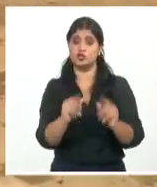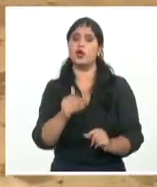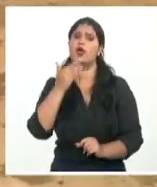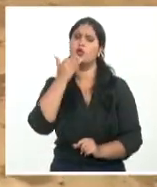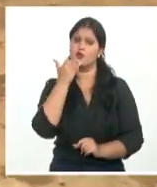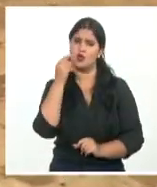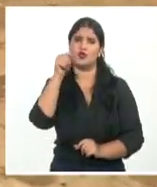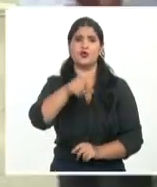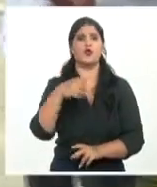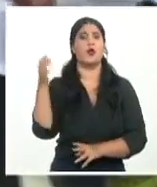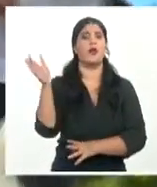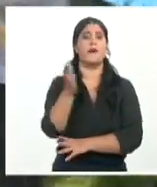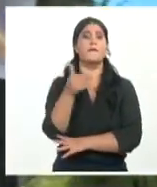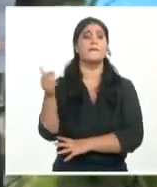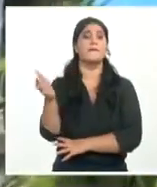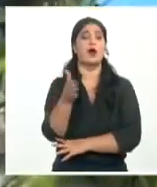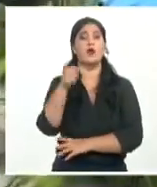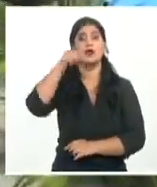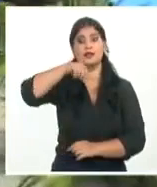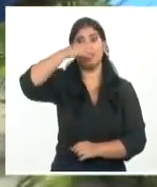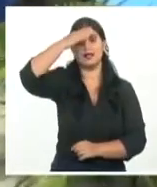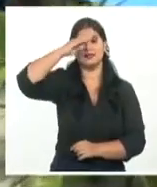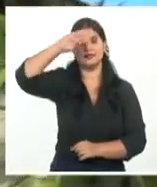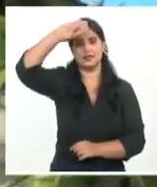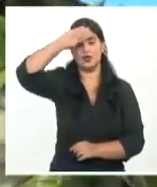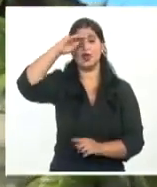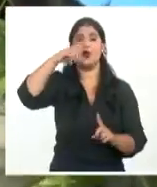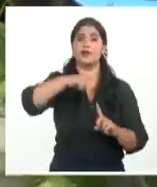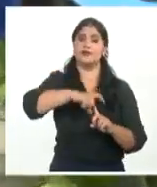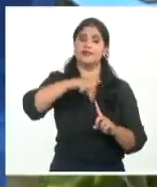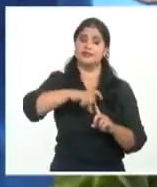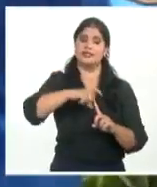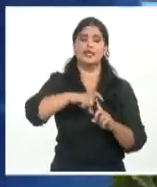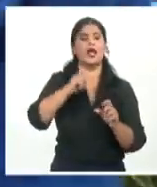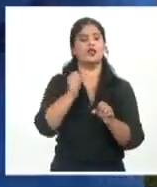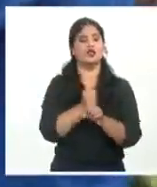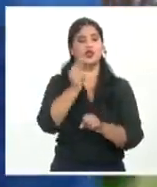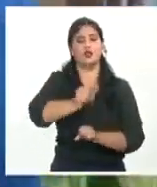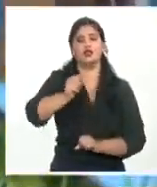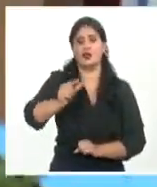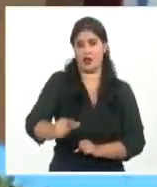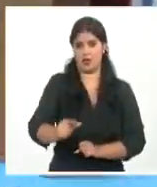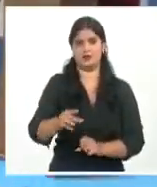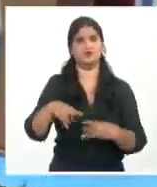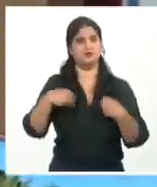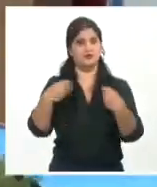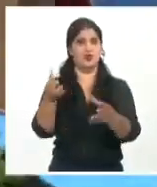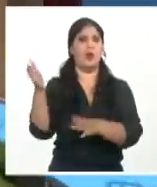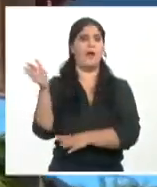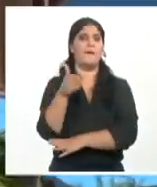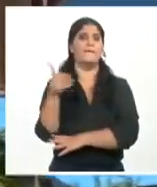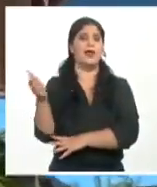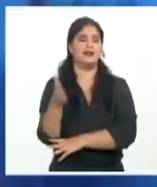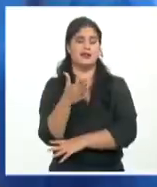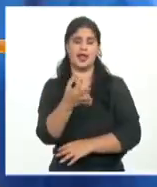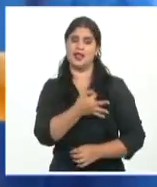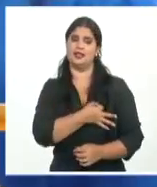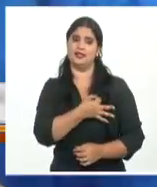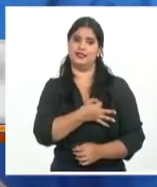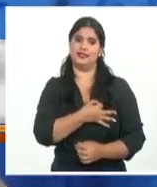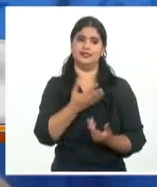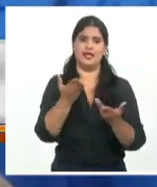condición de vanguardia nacional del Sindicato de la Administración Pública. Hubo una gran